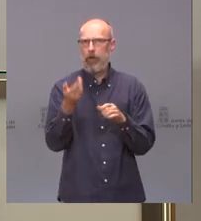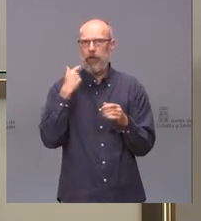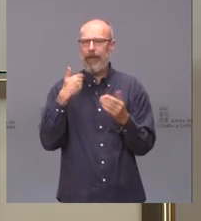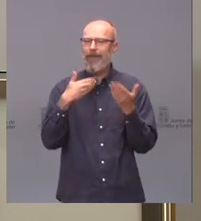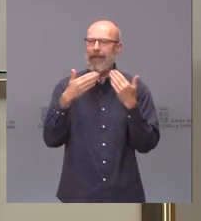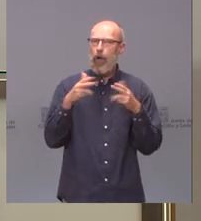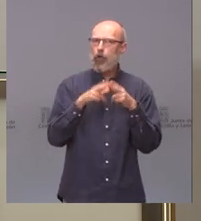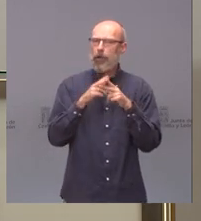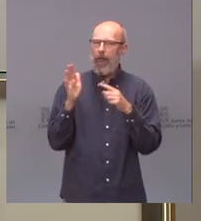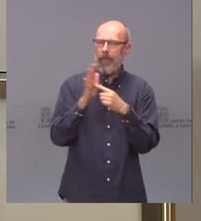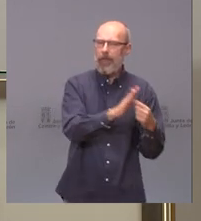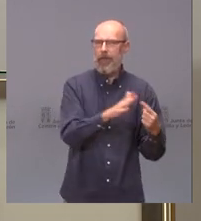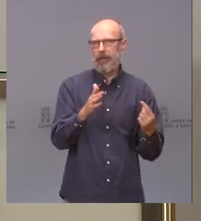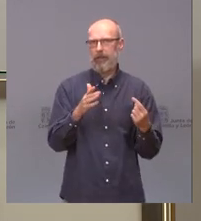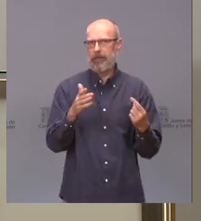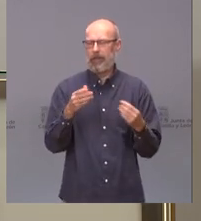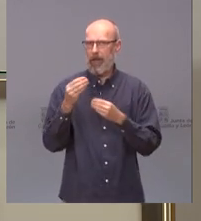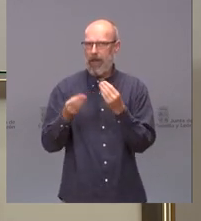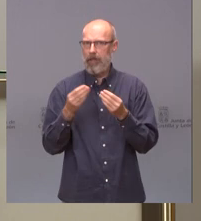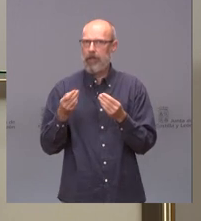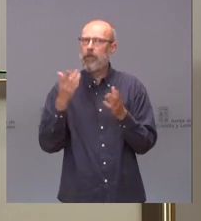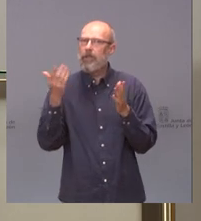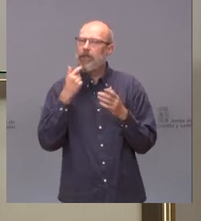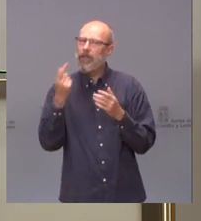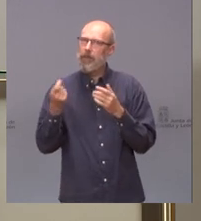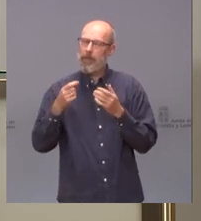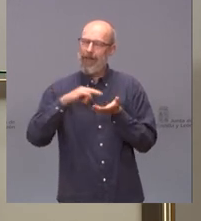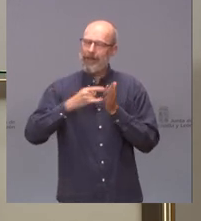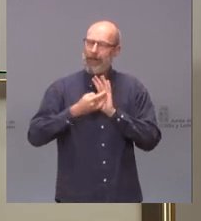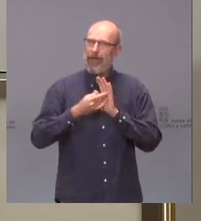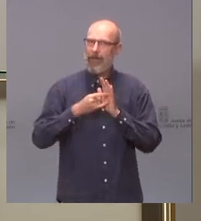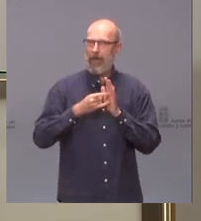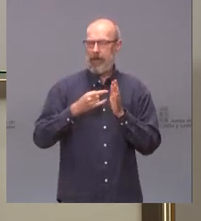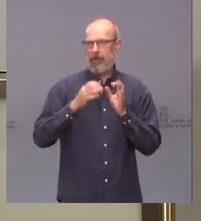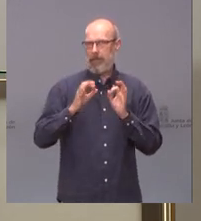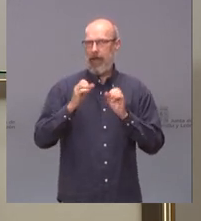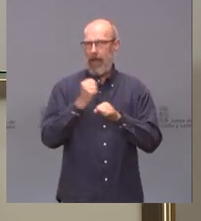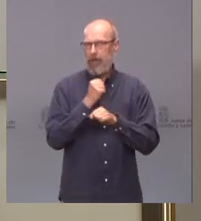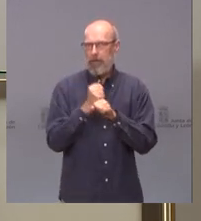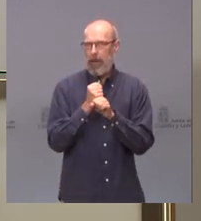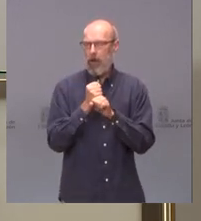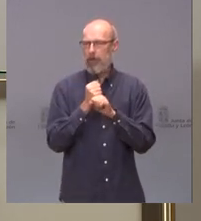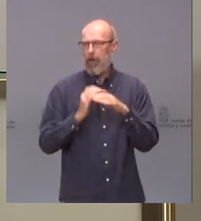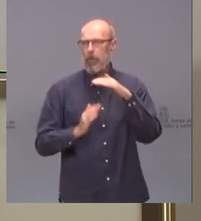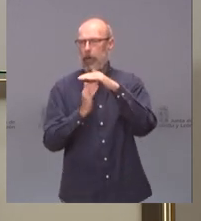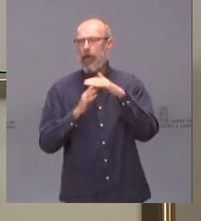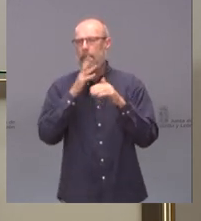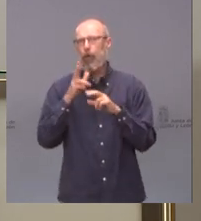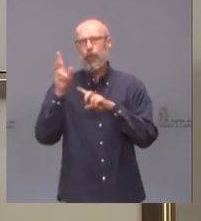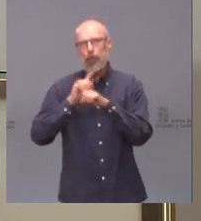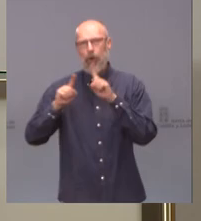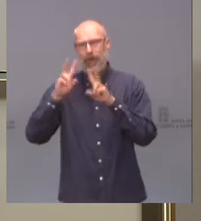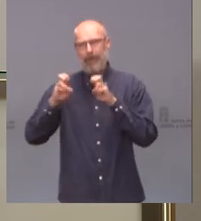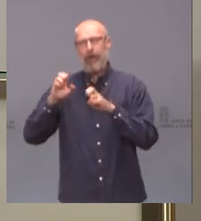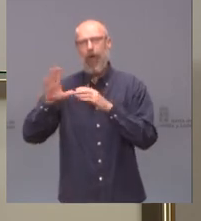Entonces, quería saber hasta qué punto sigue bloqueada esa negociación de la estrategia de empleo y del plan de empleo precisamente por este complemento a los ERTE. Muchas gracias.